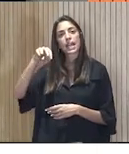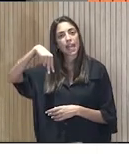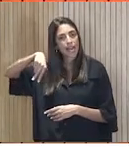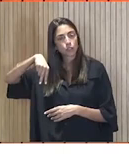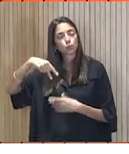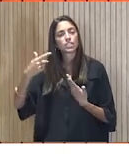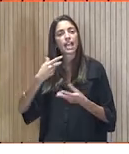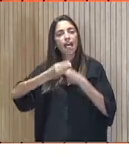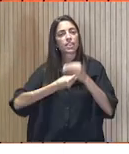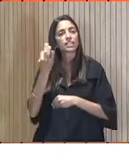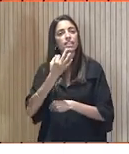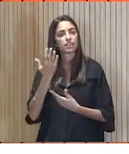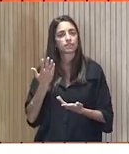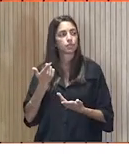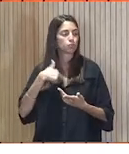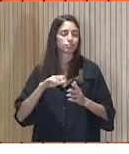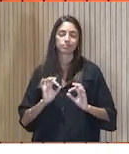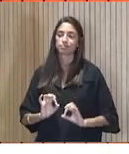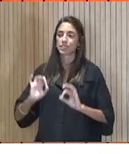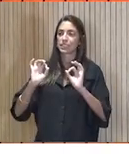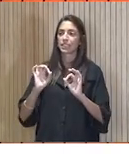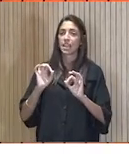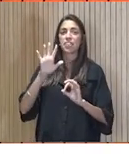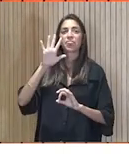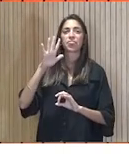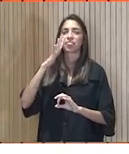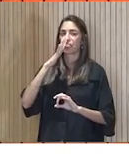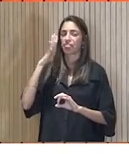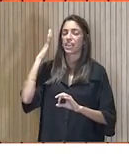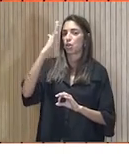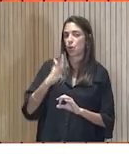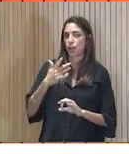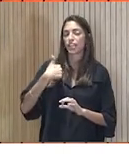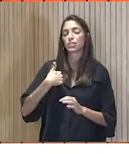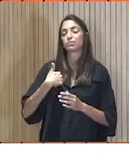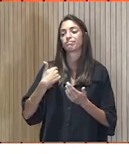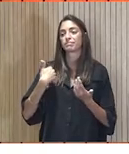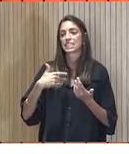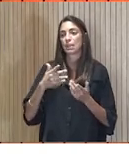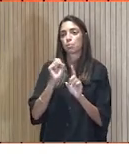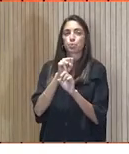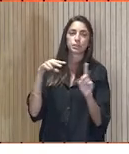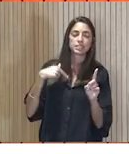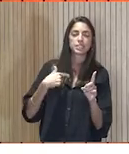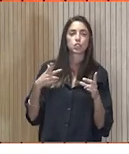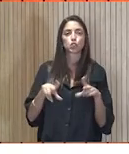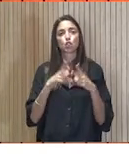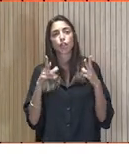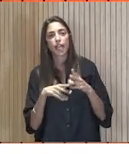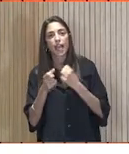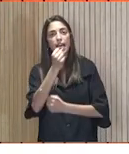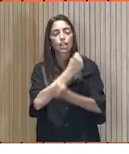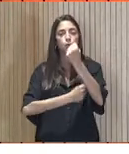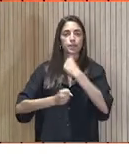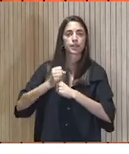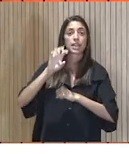La Fundación Naturgy, especialmente desde hace los últimos, digamos, cinco años, ya vista la situación social, económica y demás